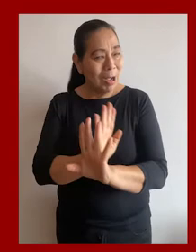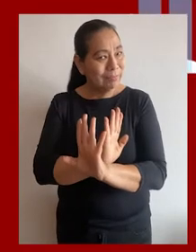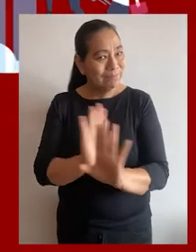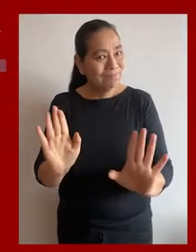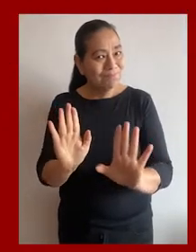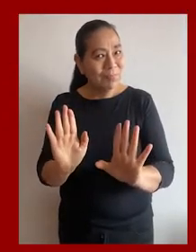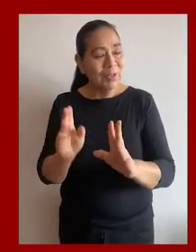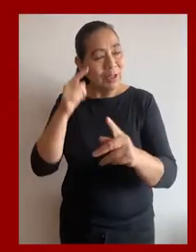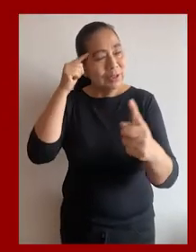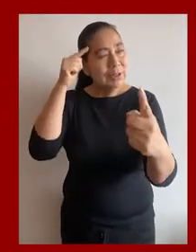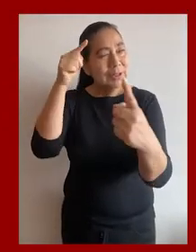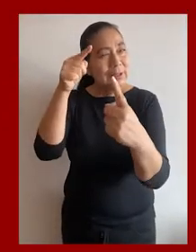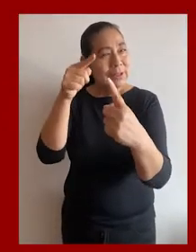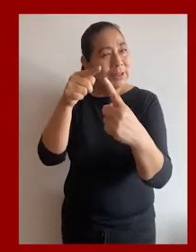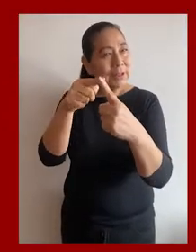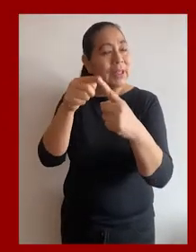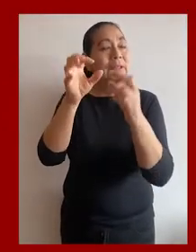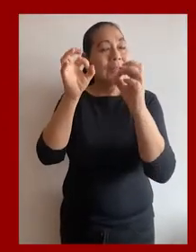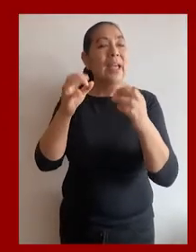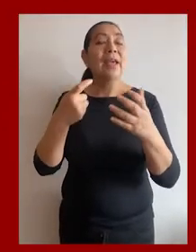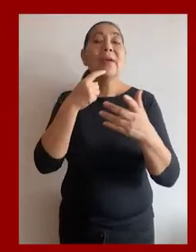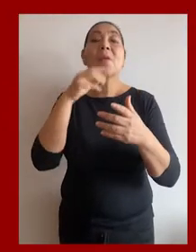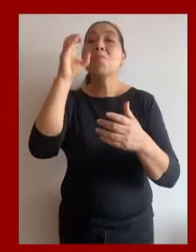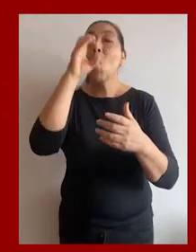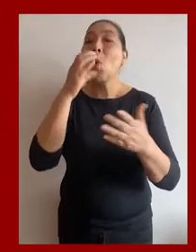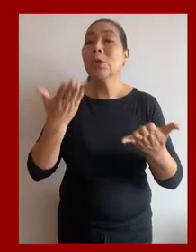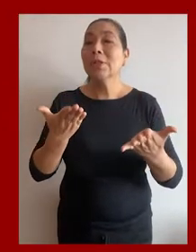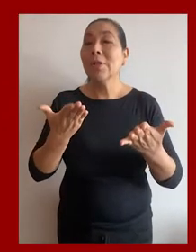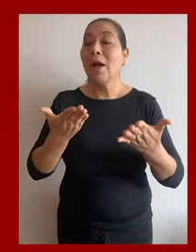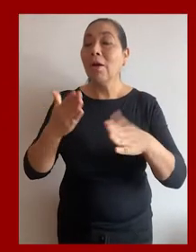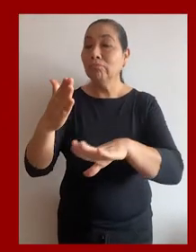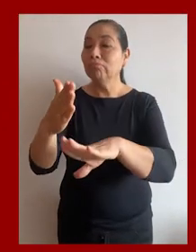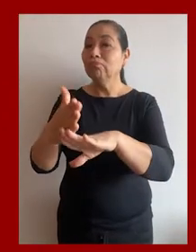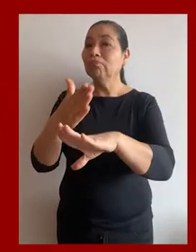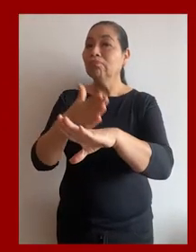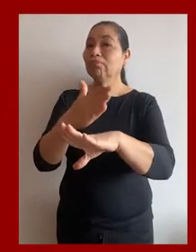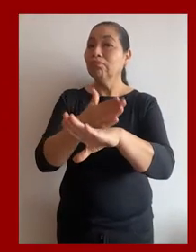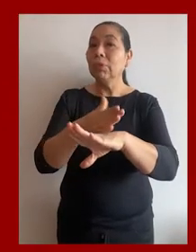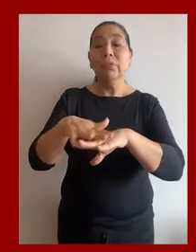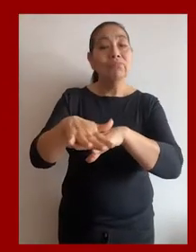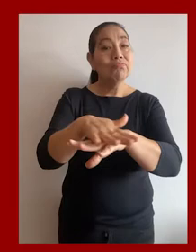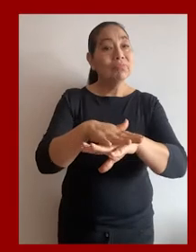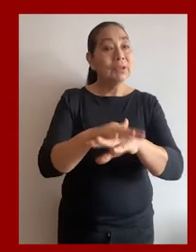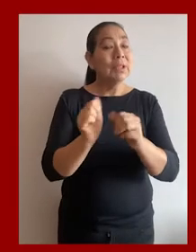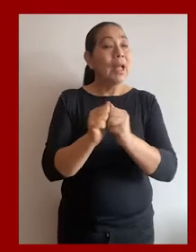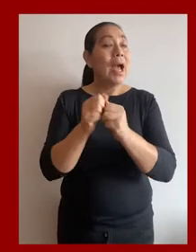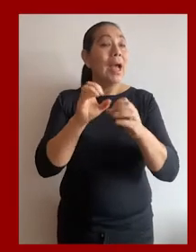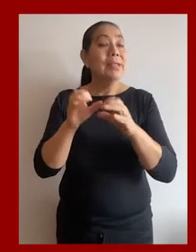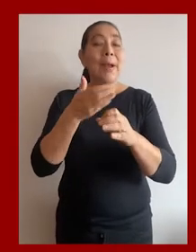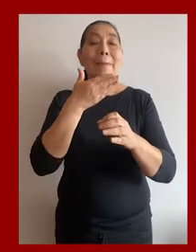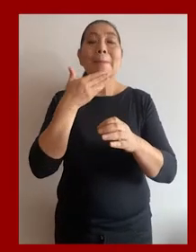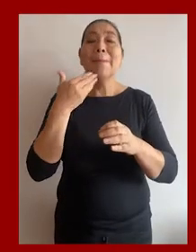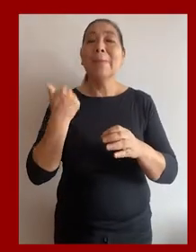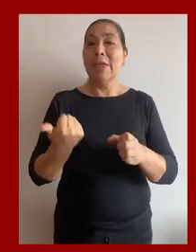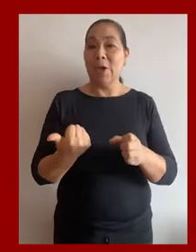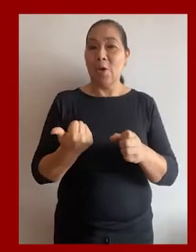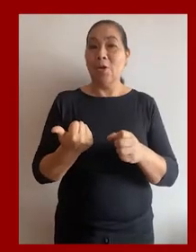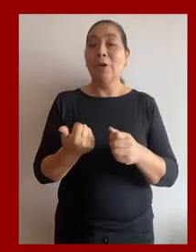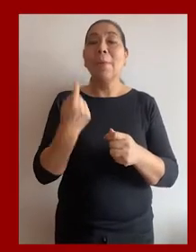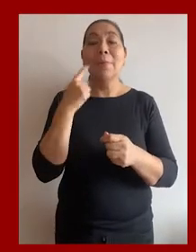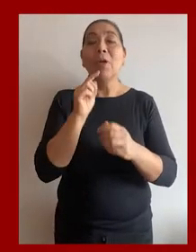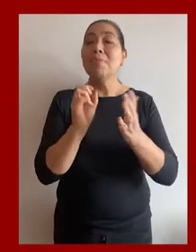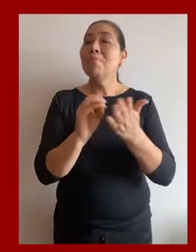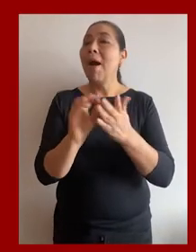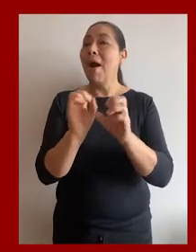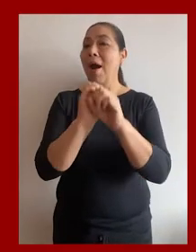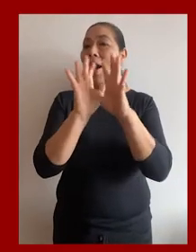corrupción. Lograr los objetivos y metas establecidos. Promover el desarrollo organizacional. Lograr mayor eficiencia,